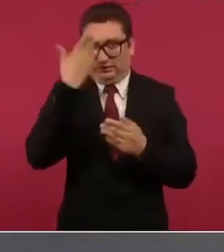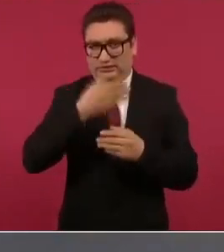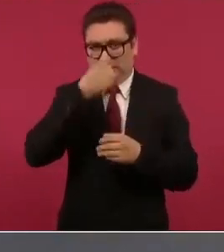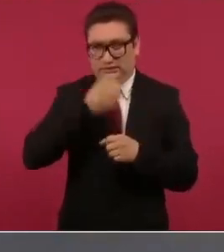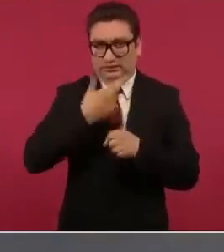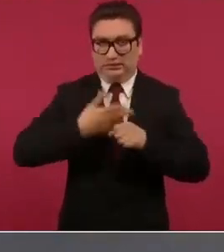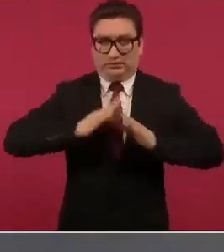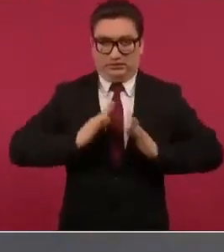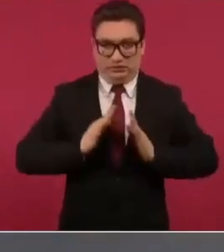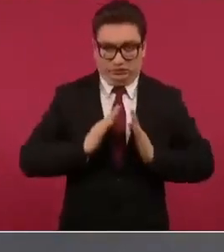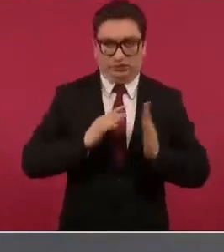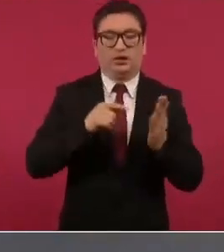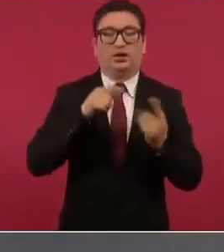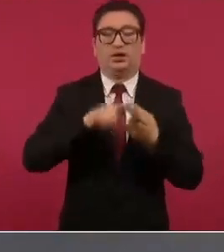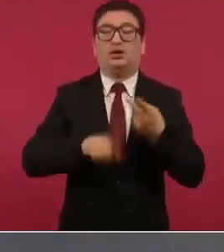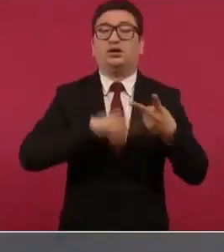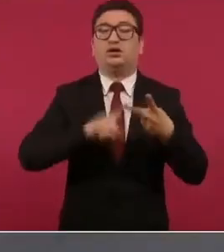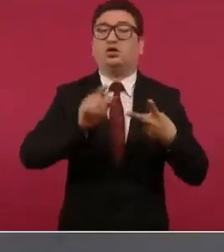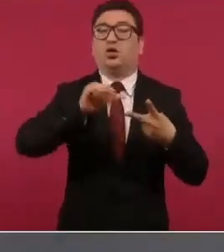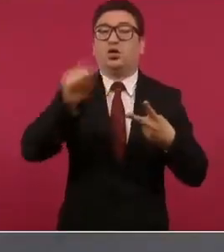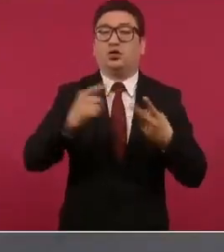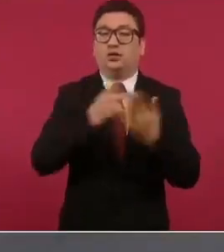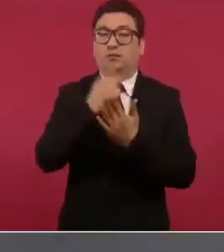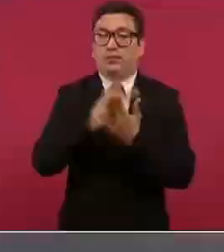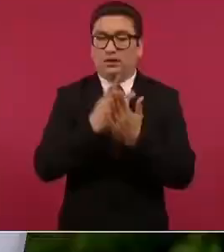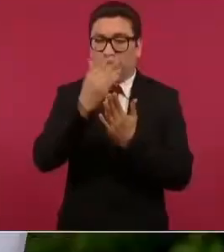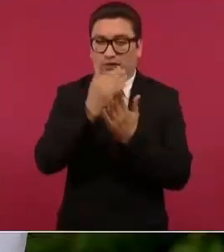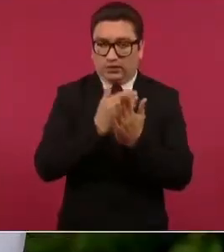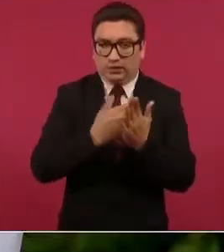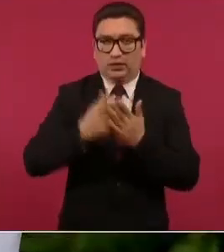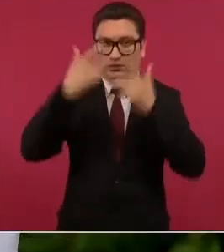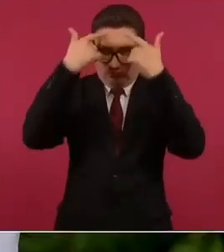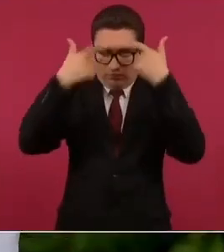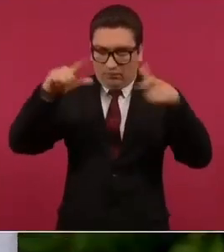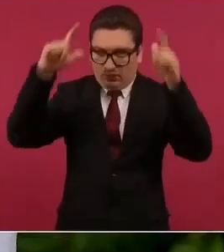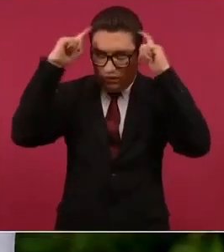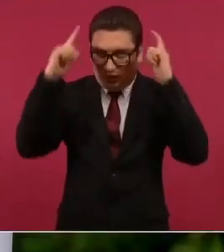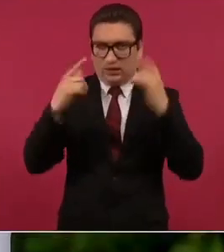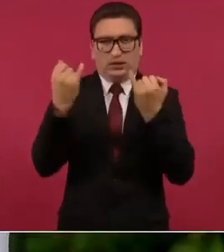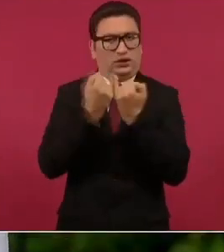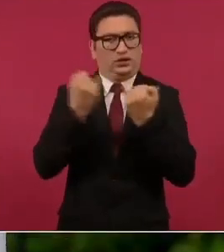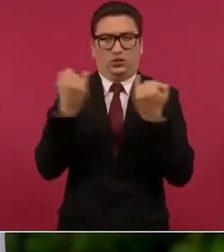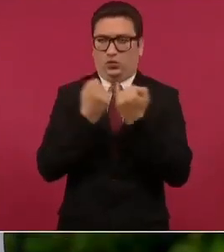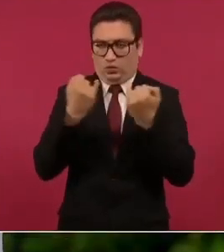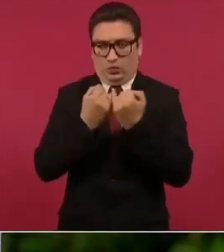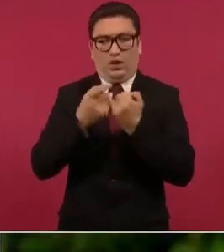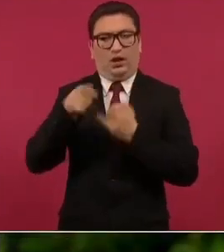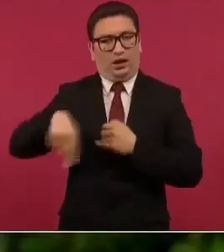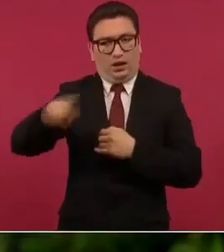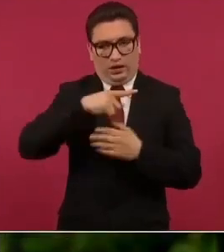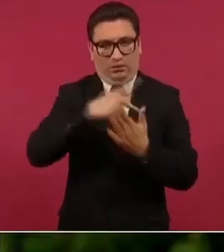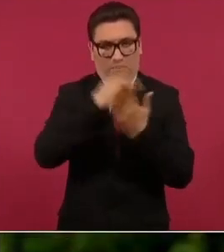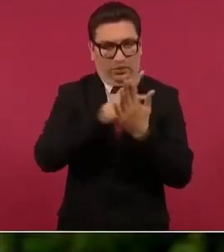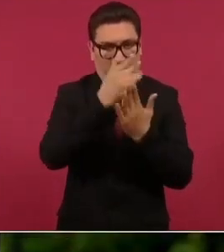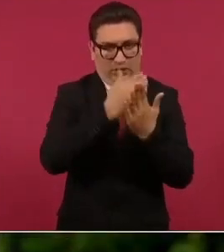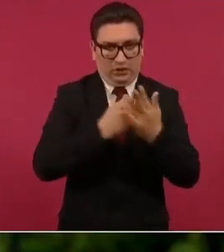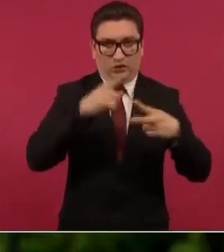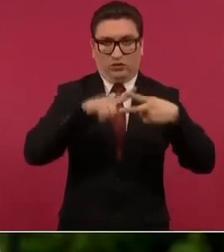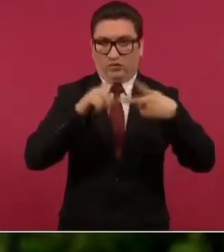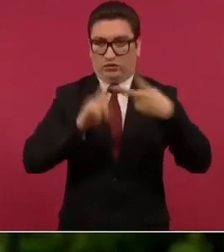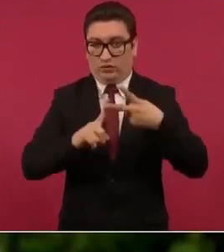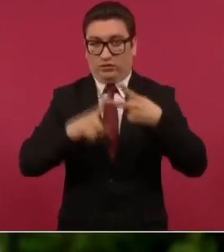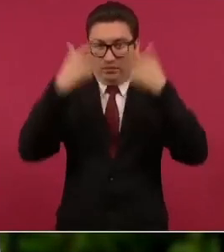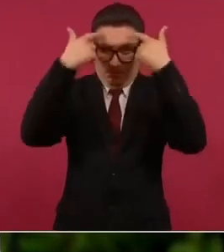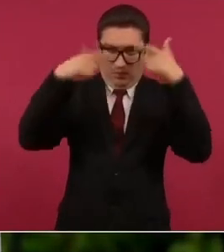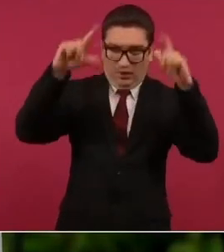Defensa y el plan de la Secretaría de Marina son los primeros en llegar marinos